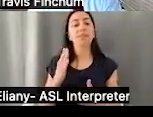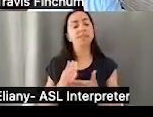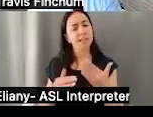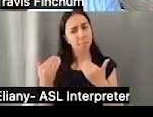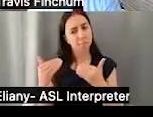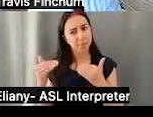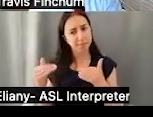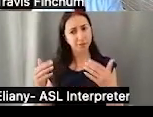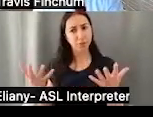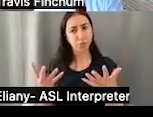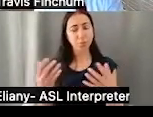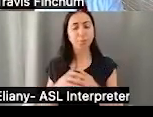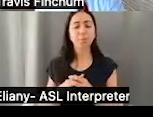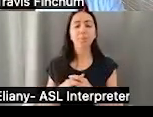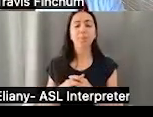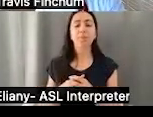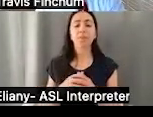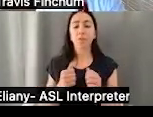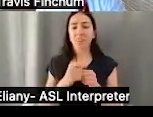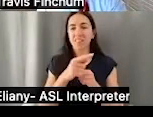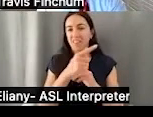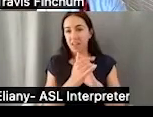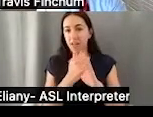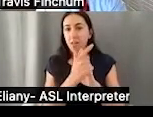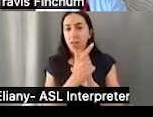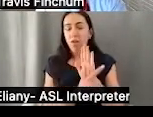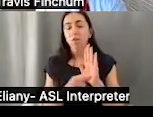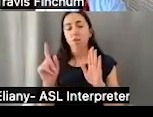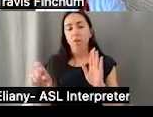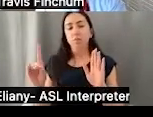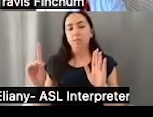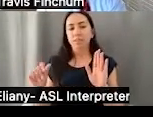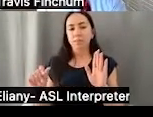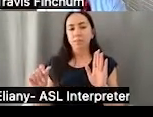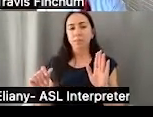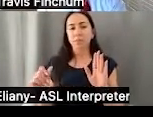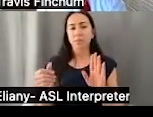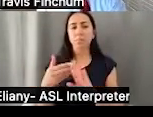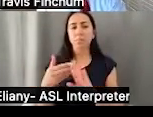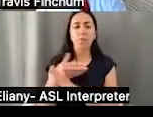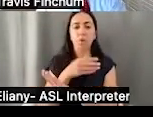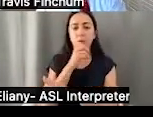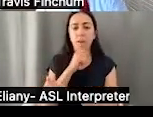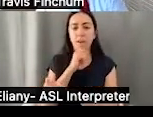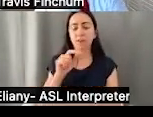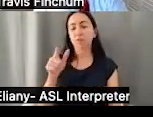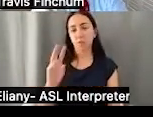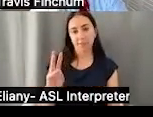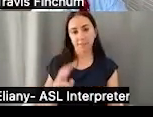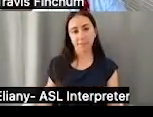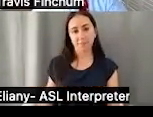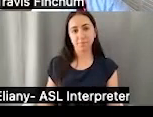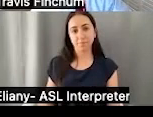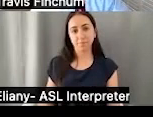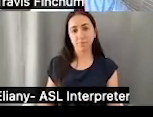de las limitaciones son que, bajo la ley como existe en estos momentos, tienes que haber tenido la incapacidad antes